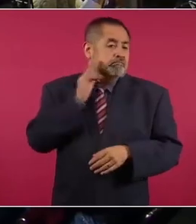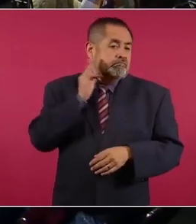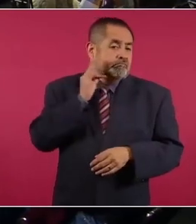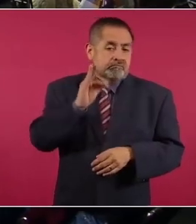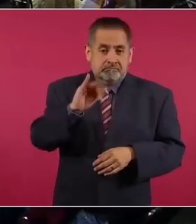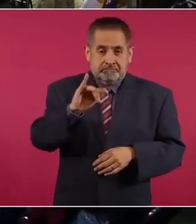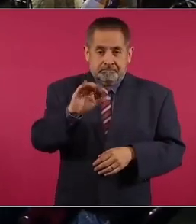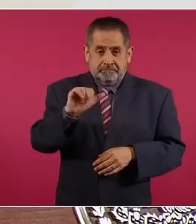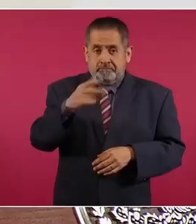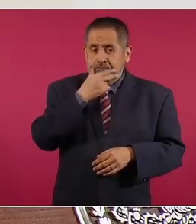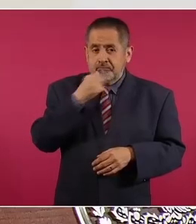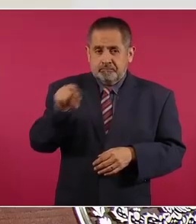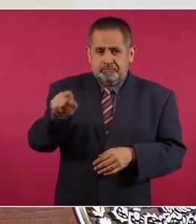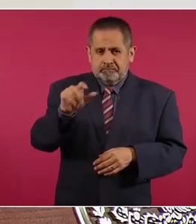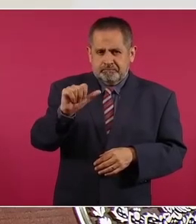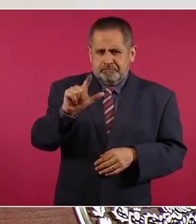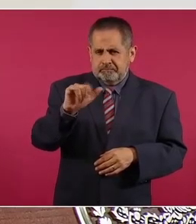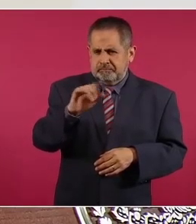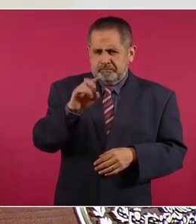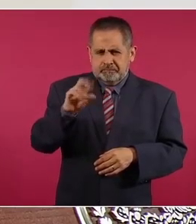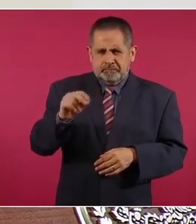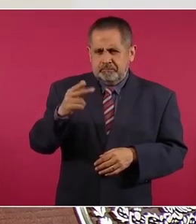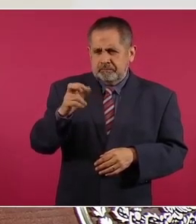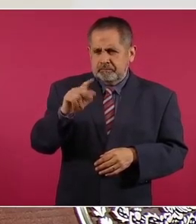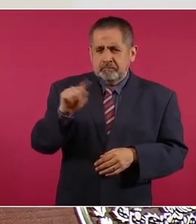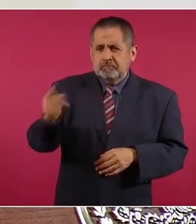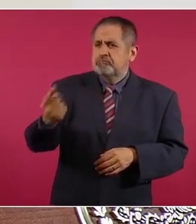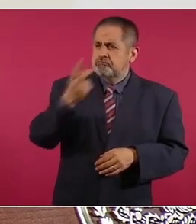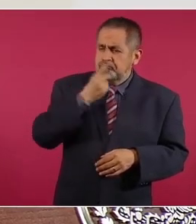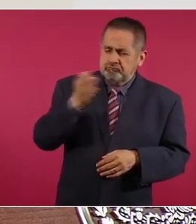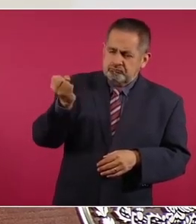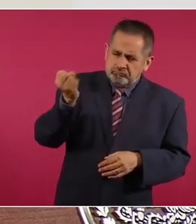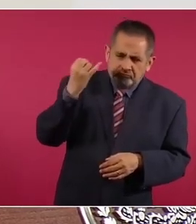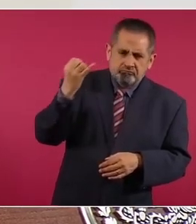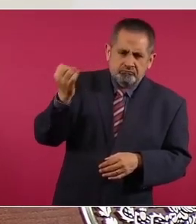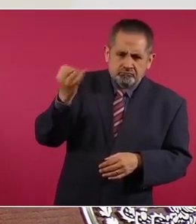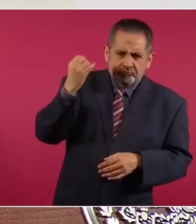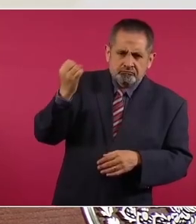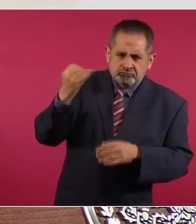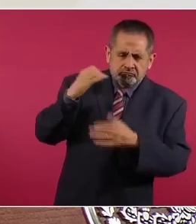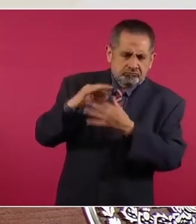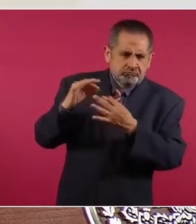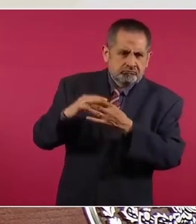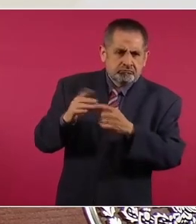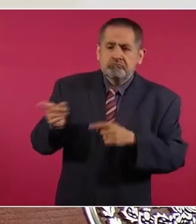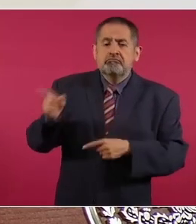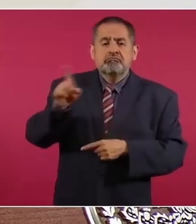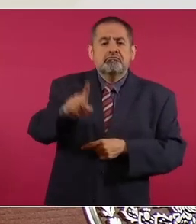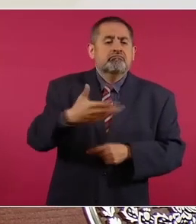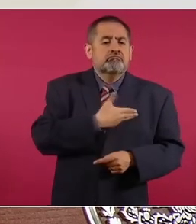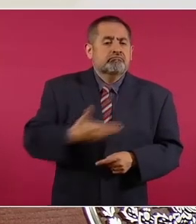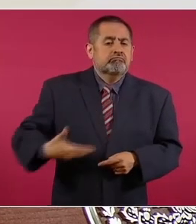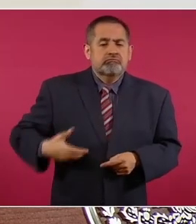ni del presidente de la Corte,